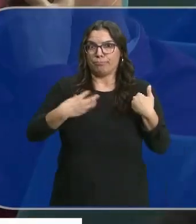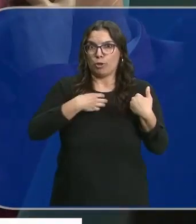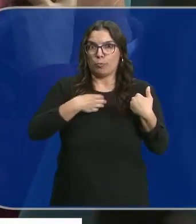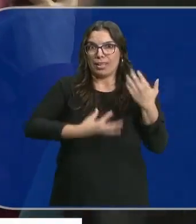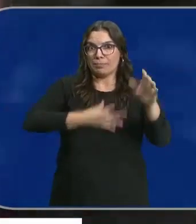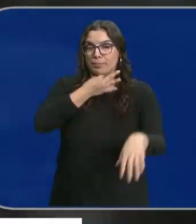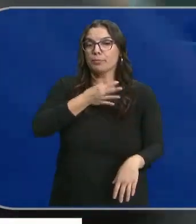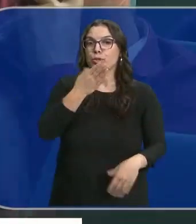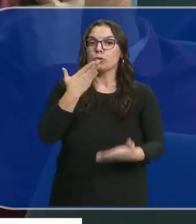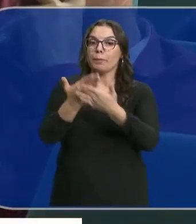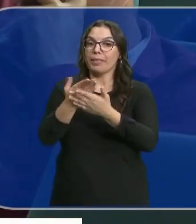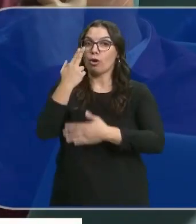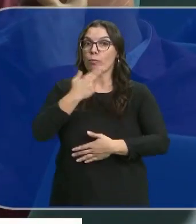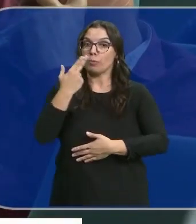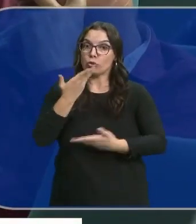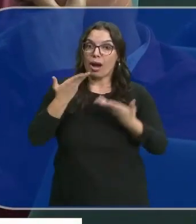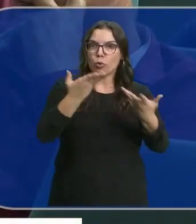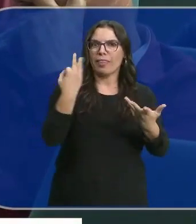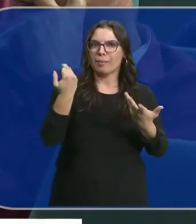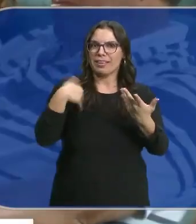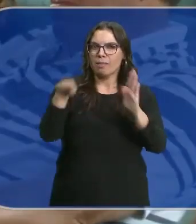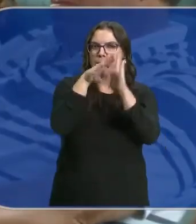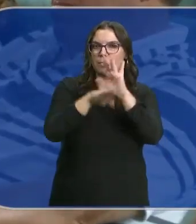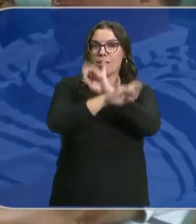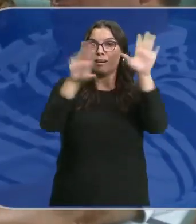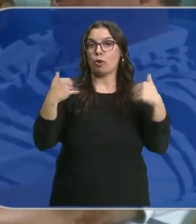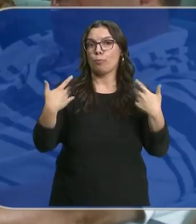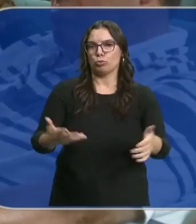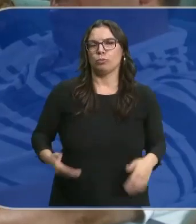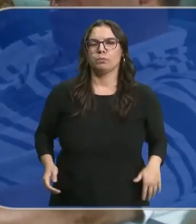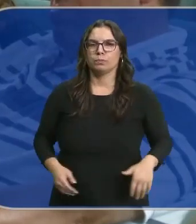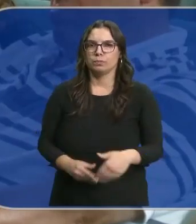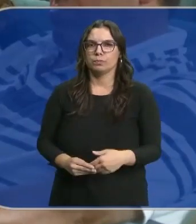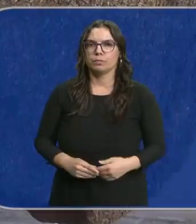reclaman que las ayudas comprometidas se concreten y se habiliten cuanto antes.